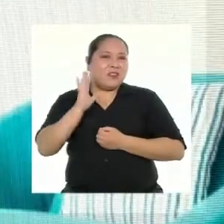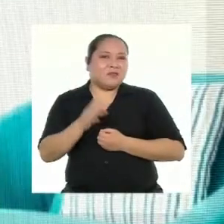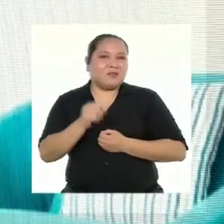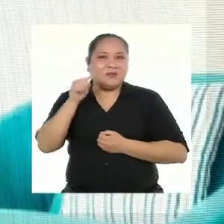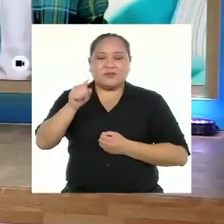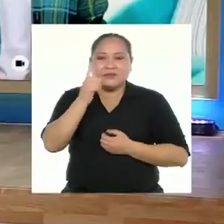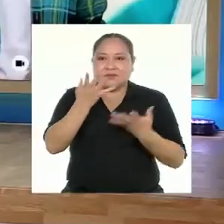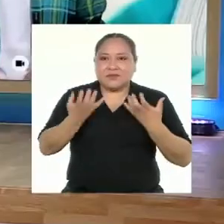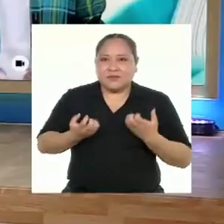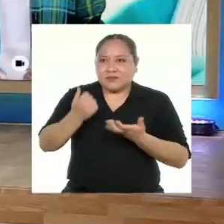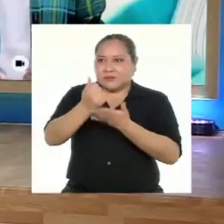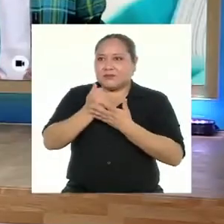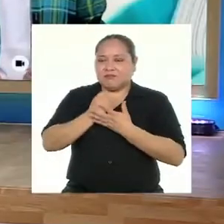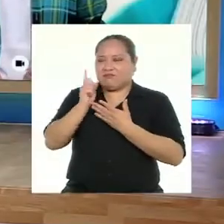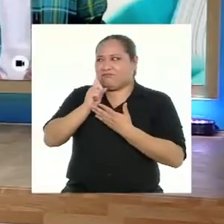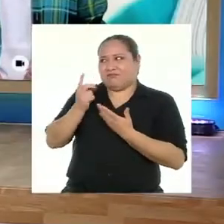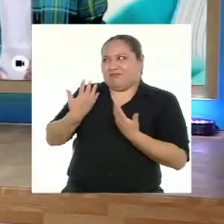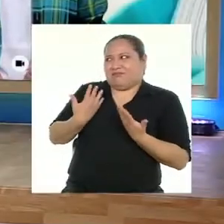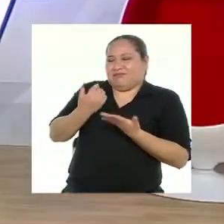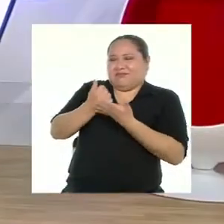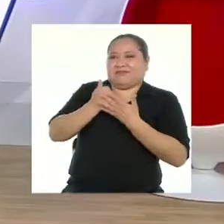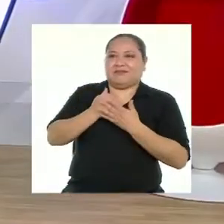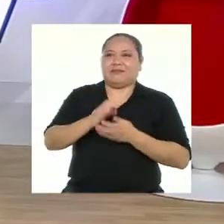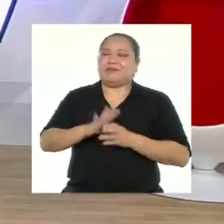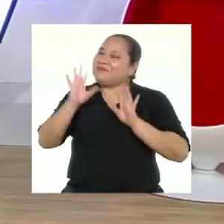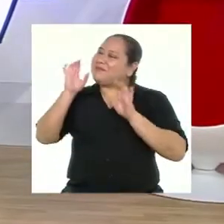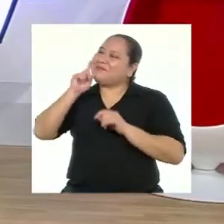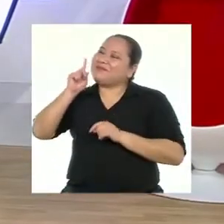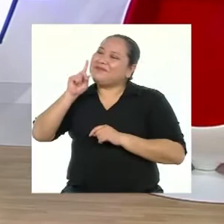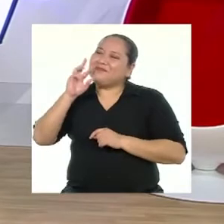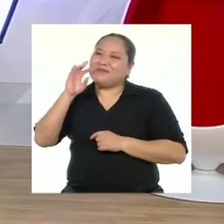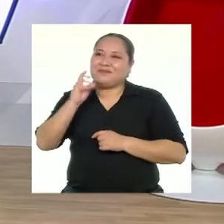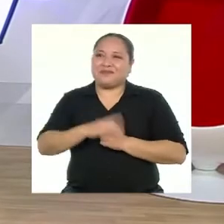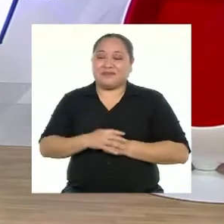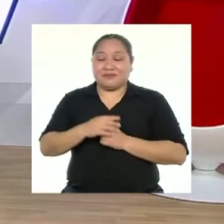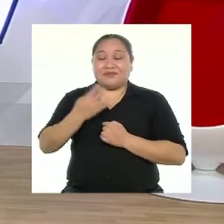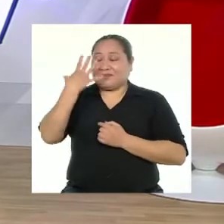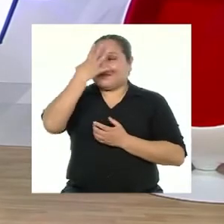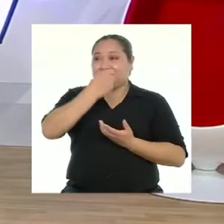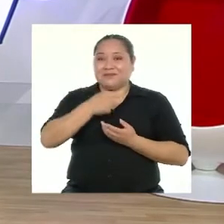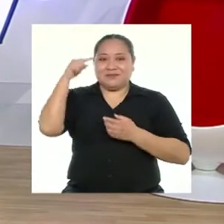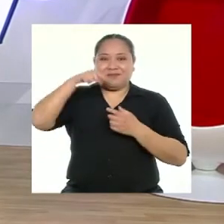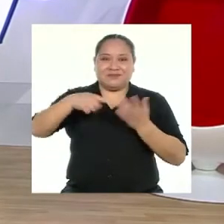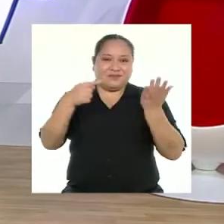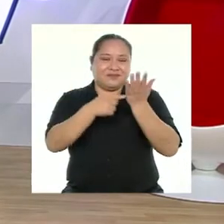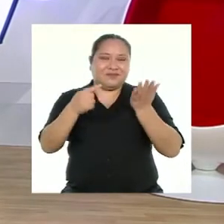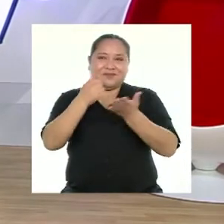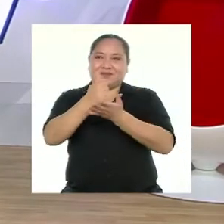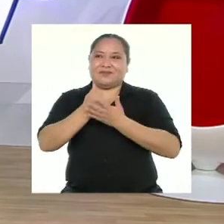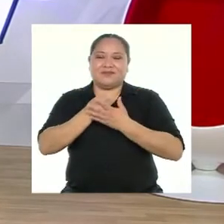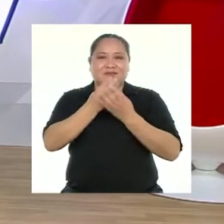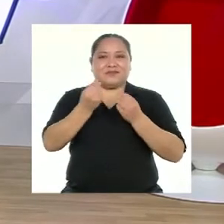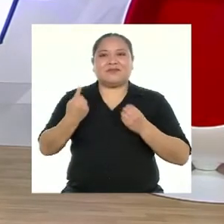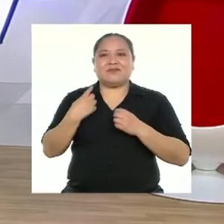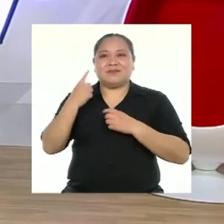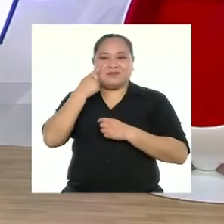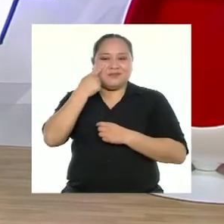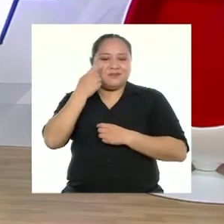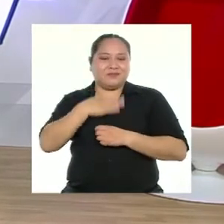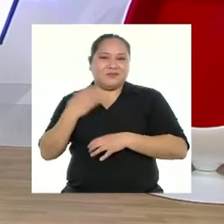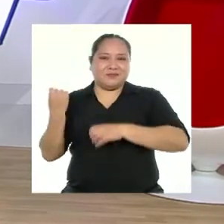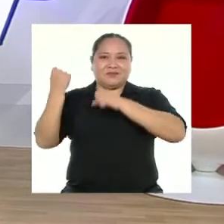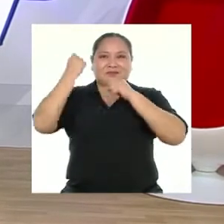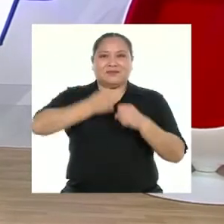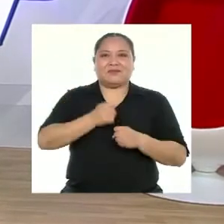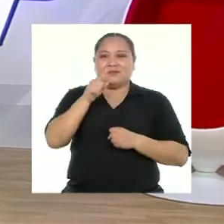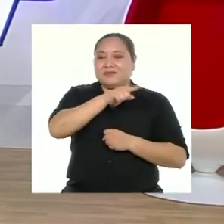quieres ayudar, no me ayudes. Mentira, Rodri. Ha sido bonito compartir contigo esta técnica que a mí me ayuda mucho a conocer mis fortalezas y